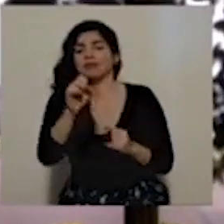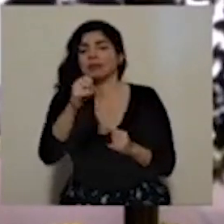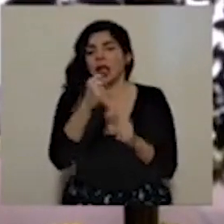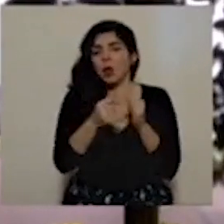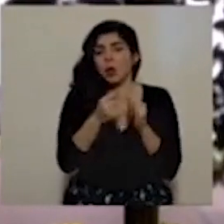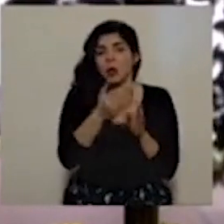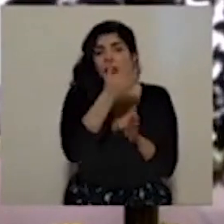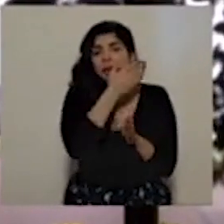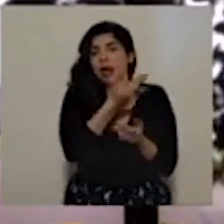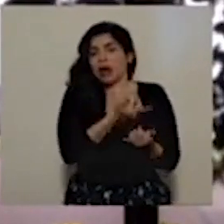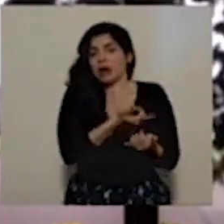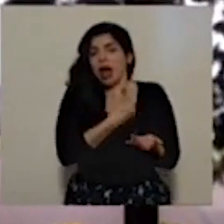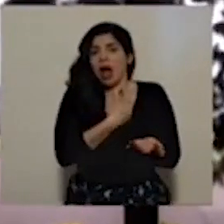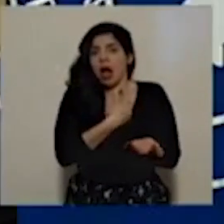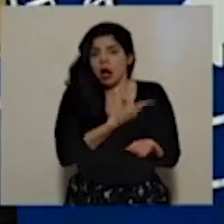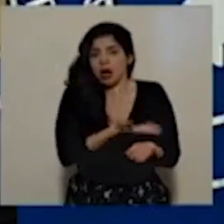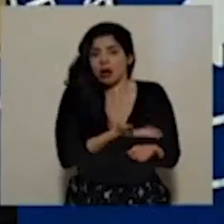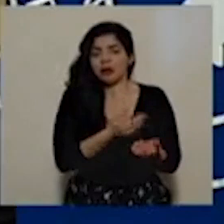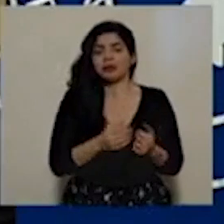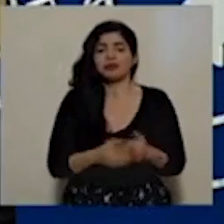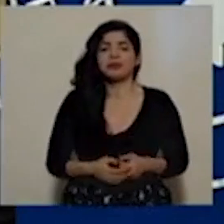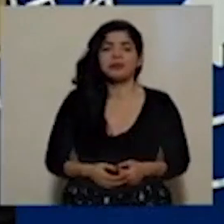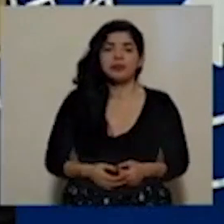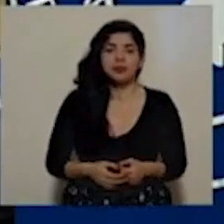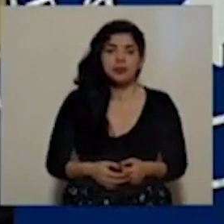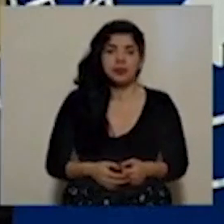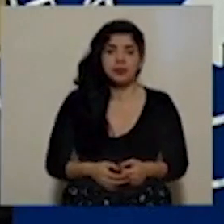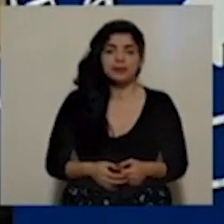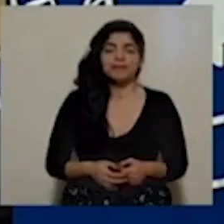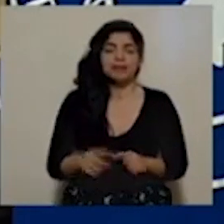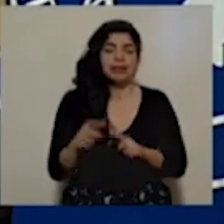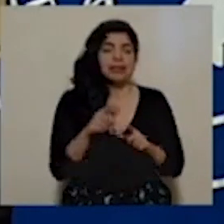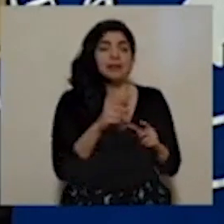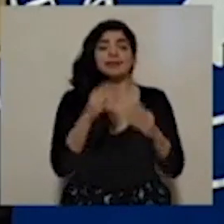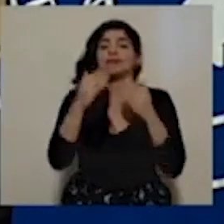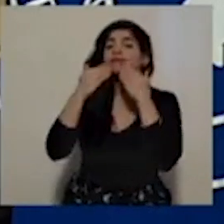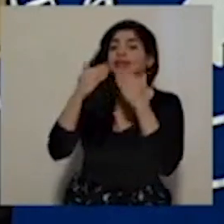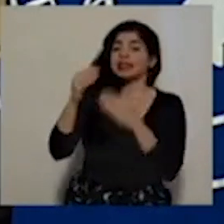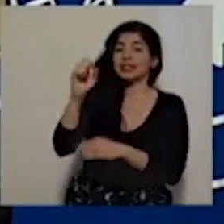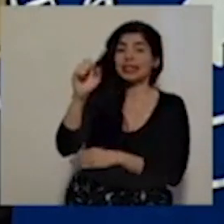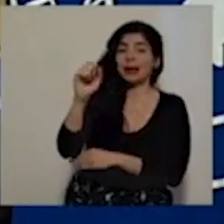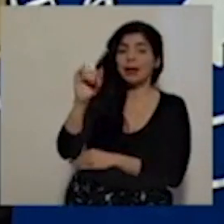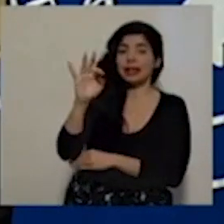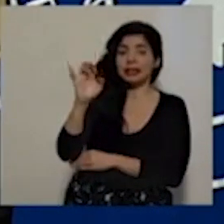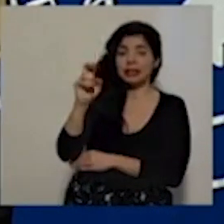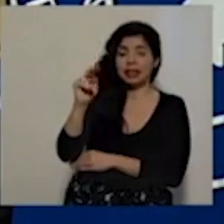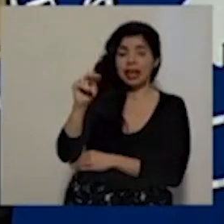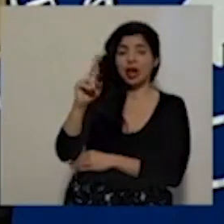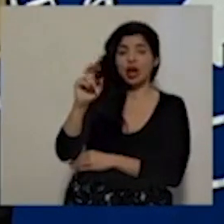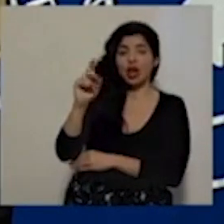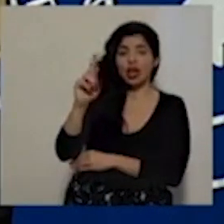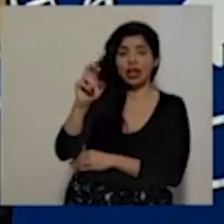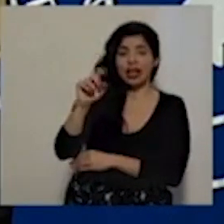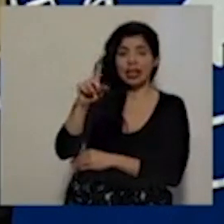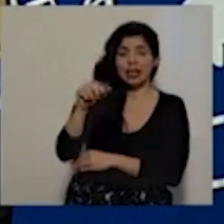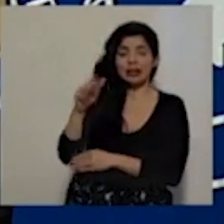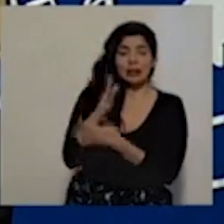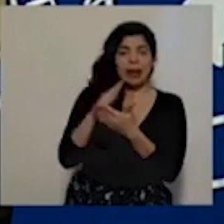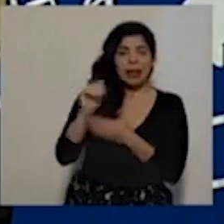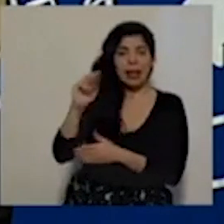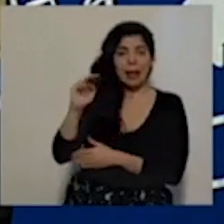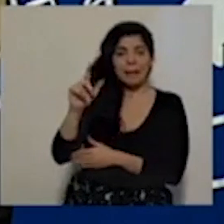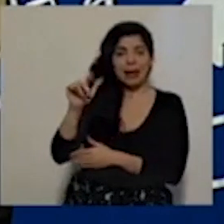anunciaron es lo que está, digamos, vigente. Muchas gracias a Sebastián Rodríguez del Medio AmelioRueda